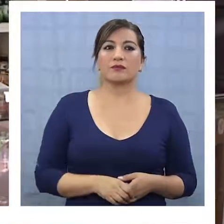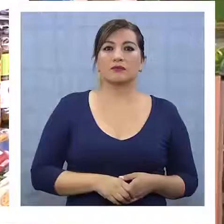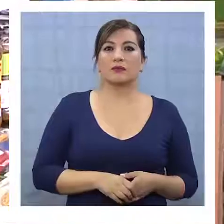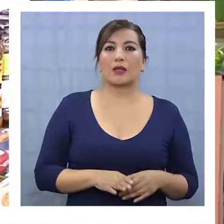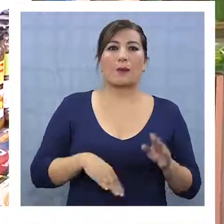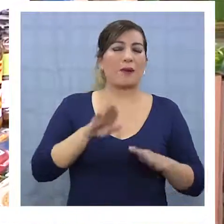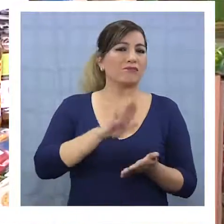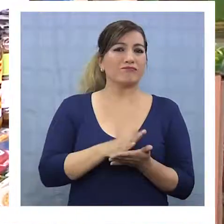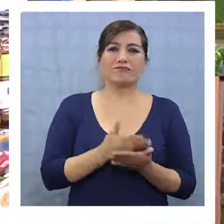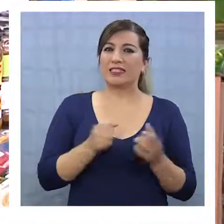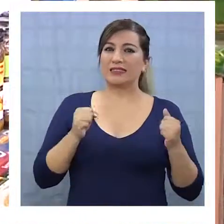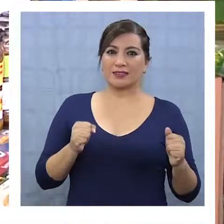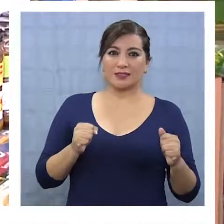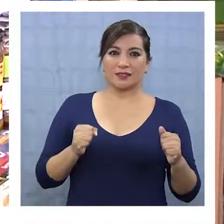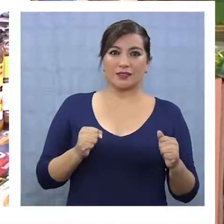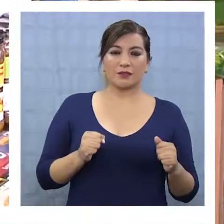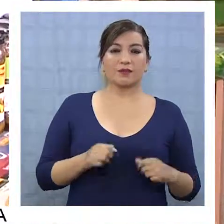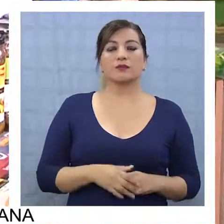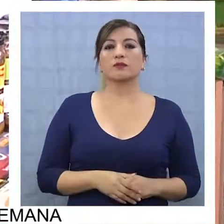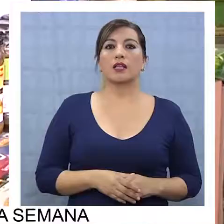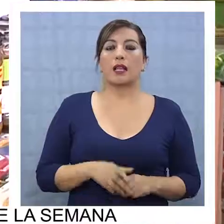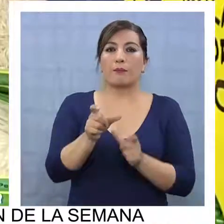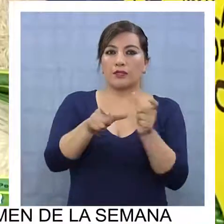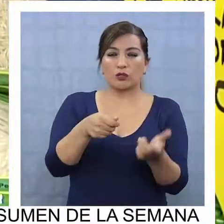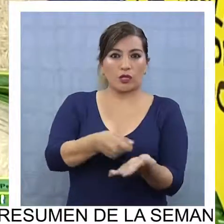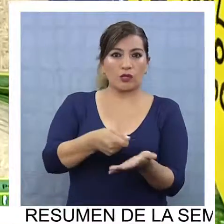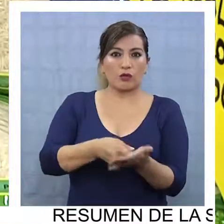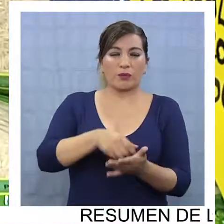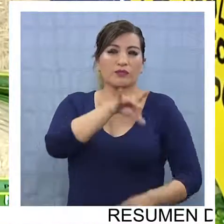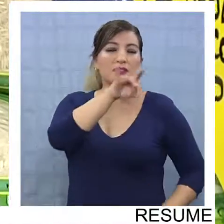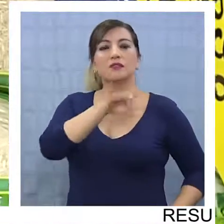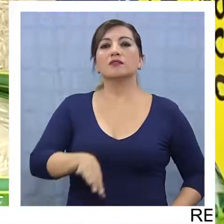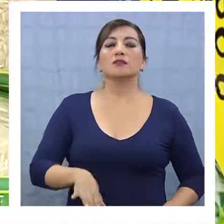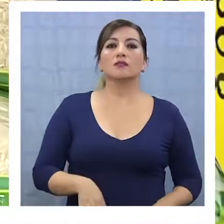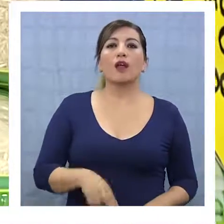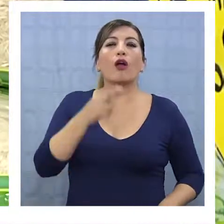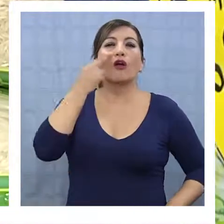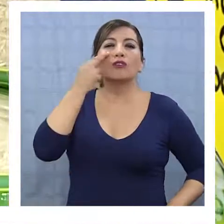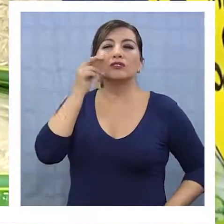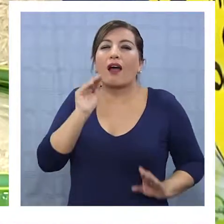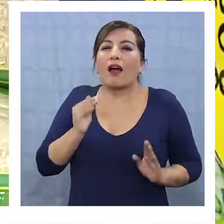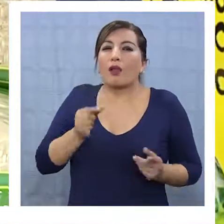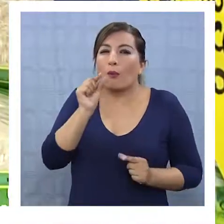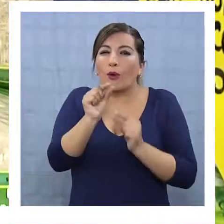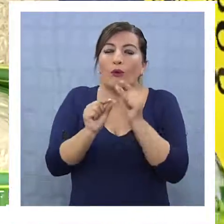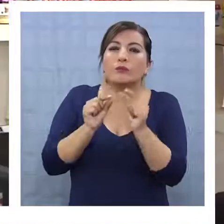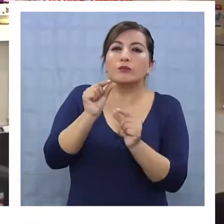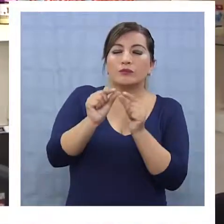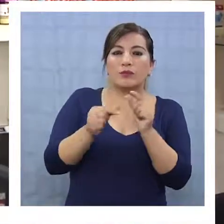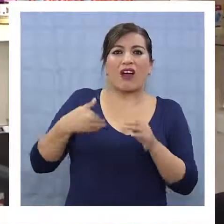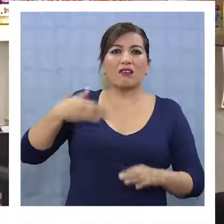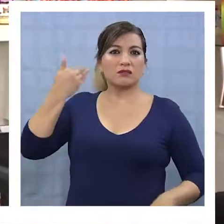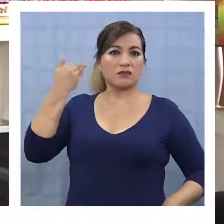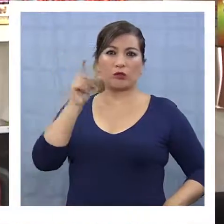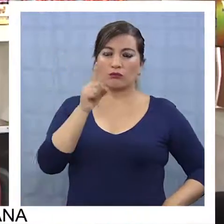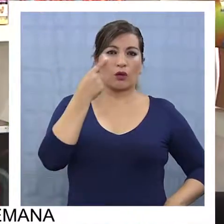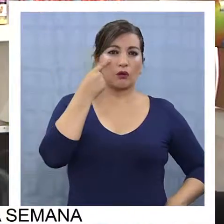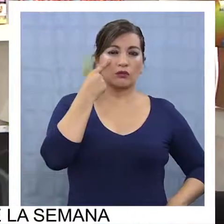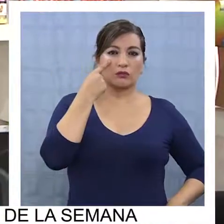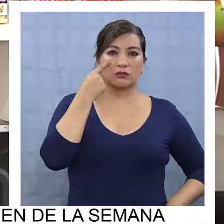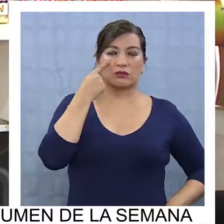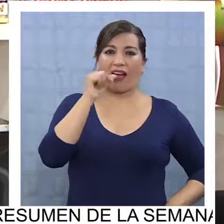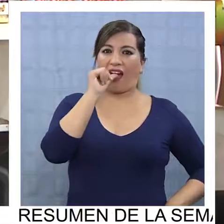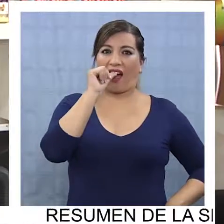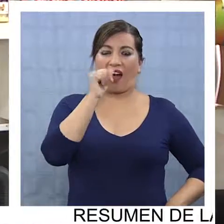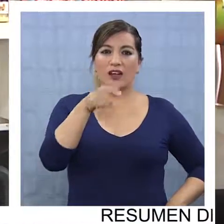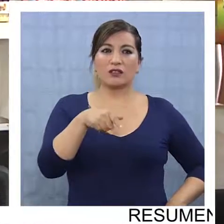como se llama, más sano. Y lo que llevan muchos chilenos también, y están conociendo recién, porque anteriormente